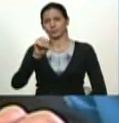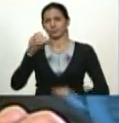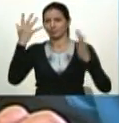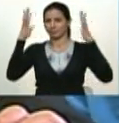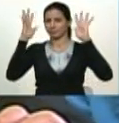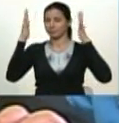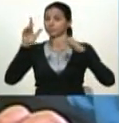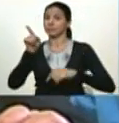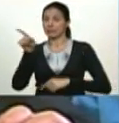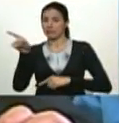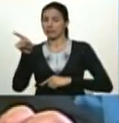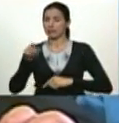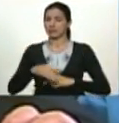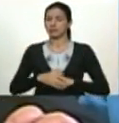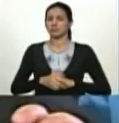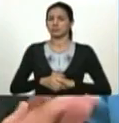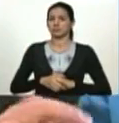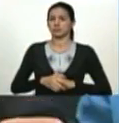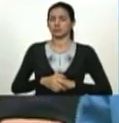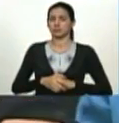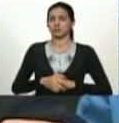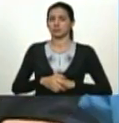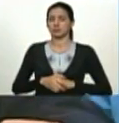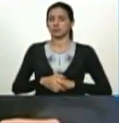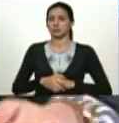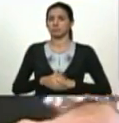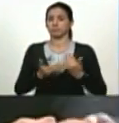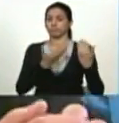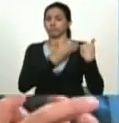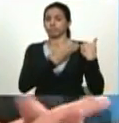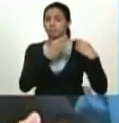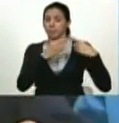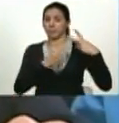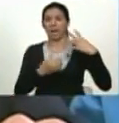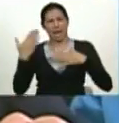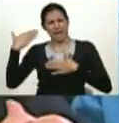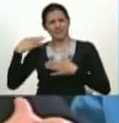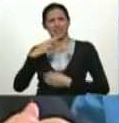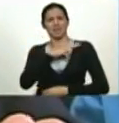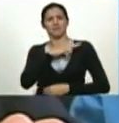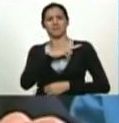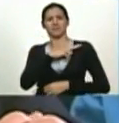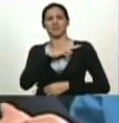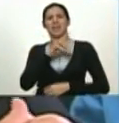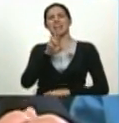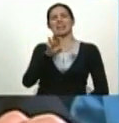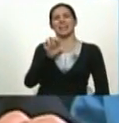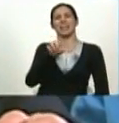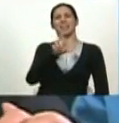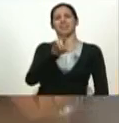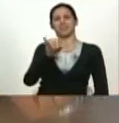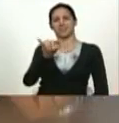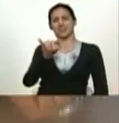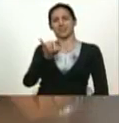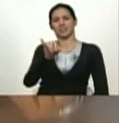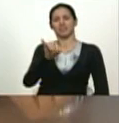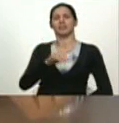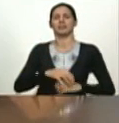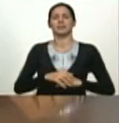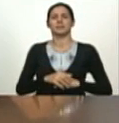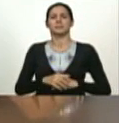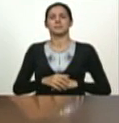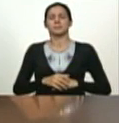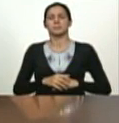quien en sus responsabilidades cuando fue jefe de la región estratégica de defensa integral